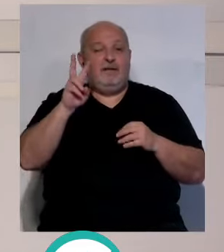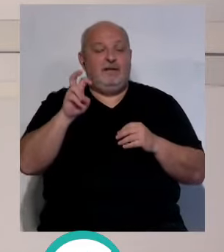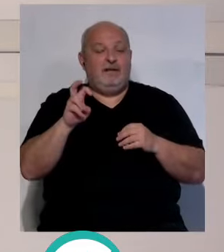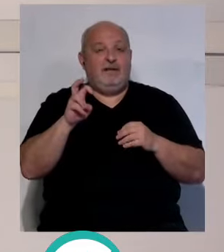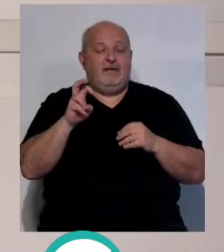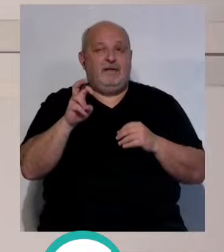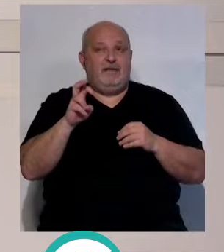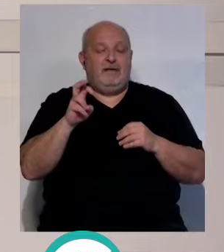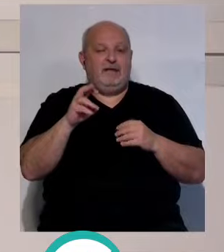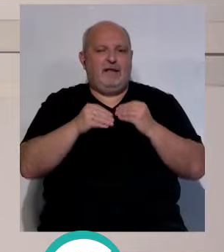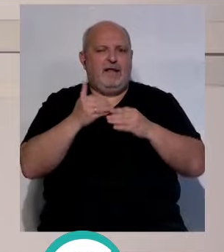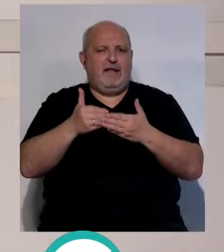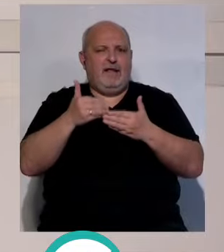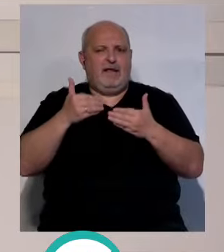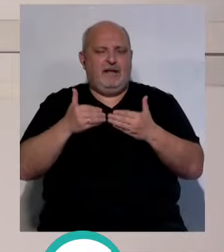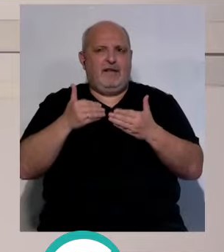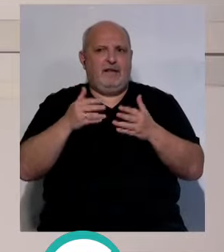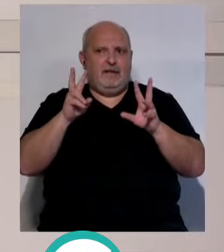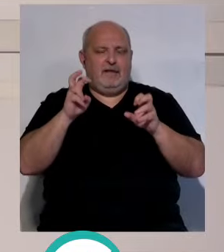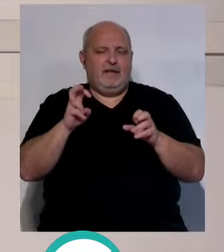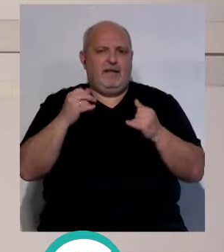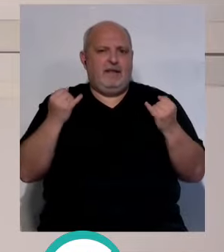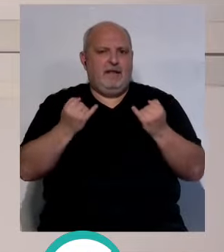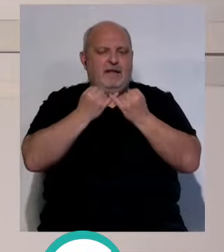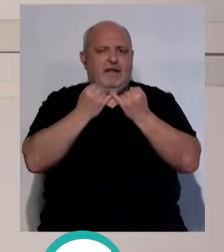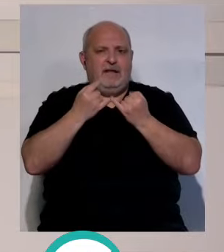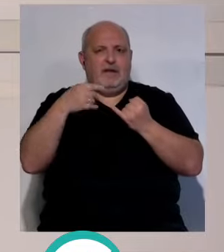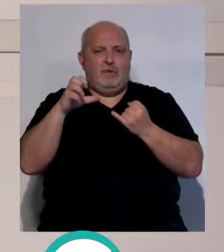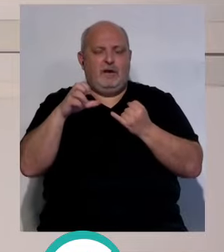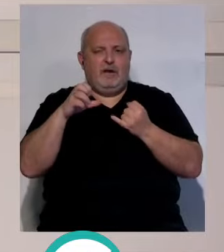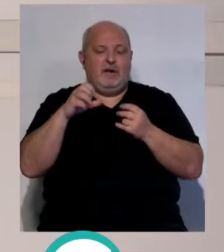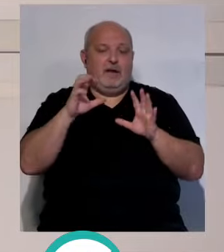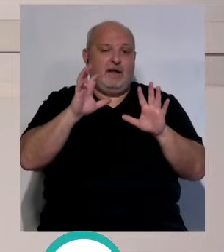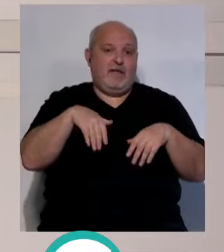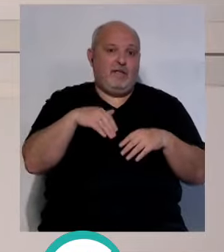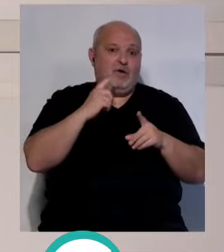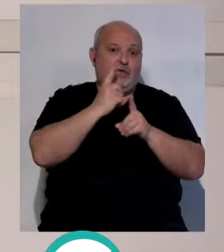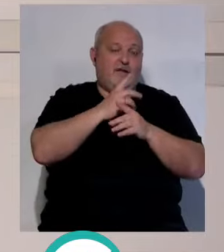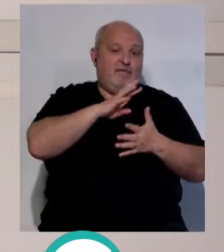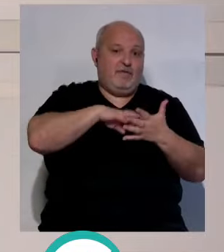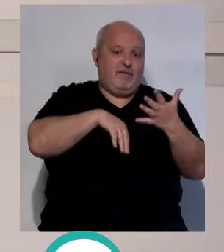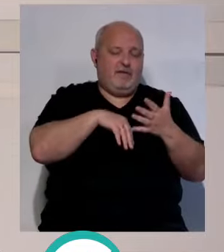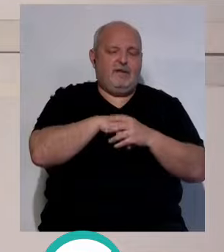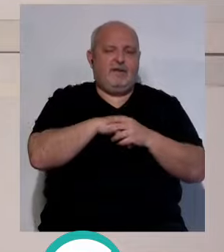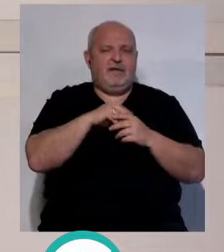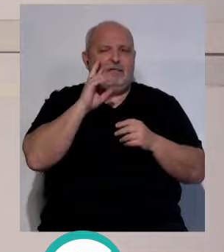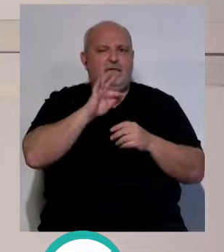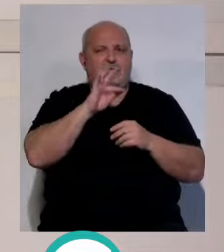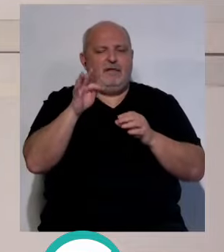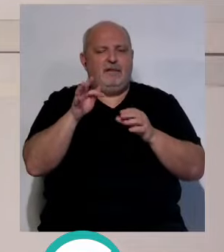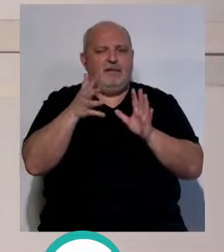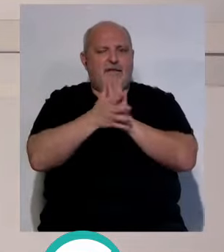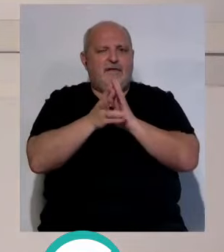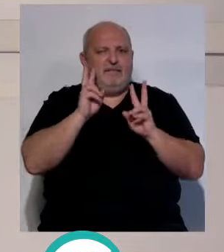encuentro? Antes del partido, digo, tanto antes de en Tenerife con Genuine que con el Cádiz ante el Barcelona. Pasó esto y lo queremos